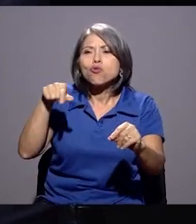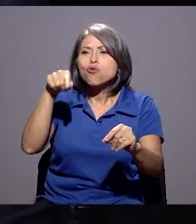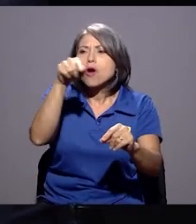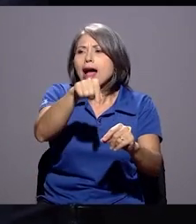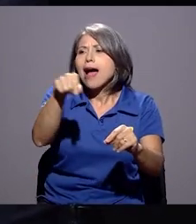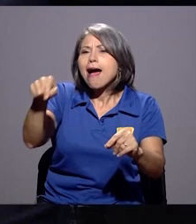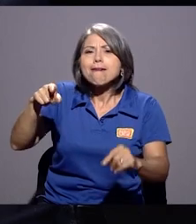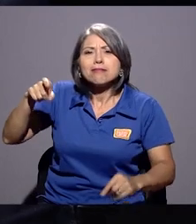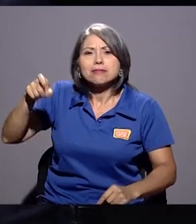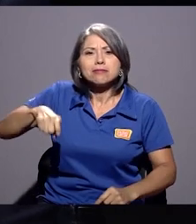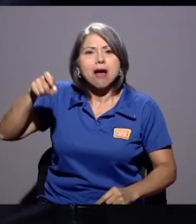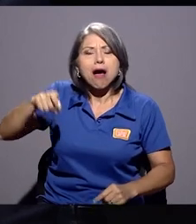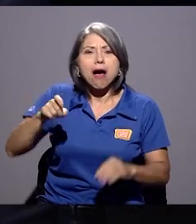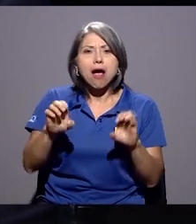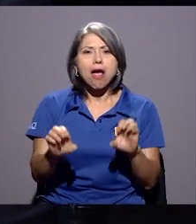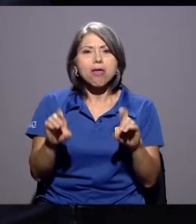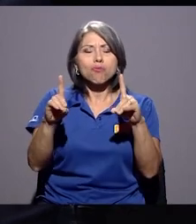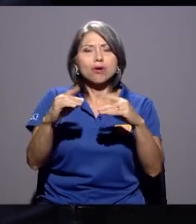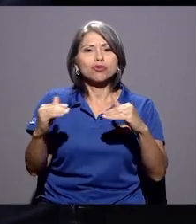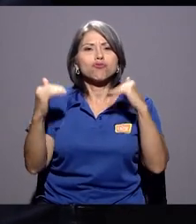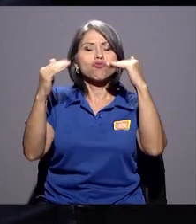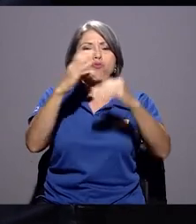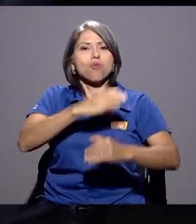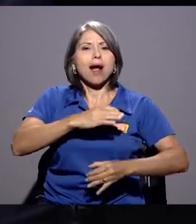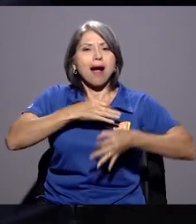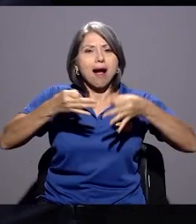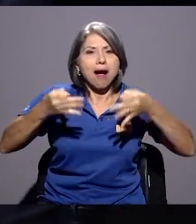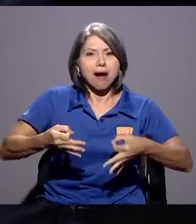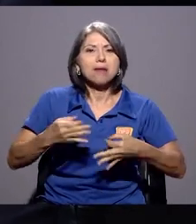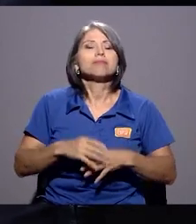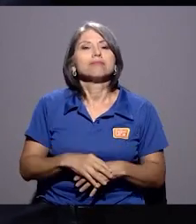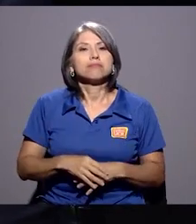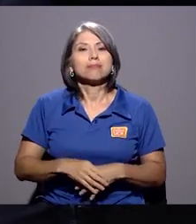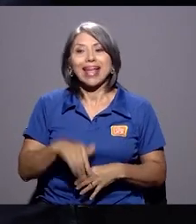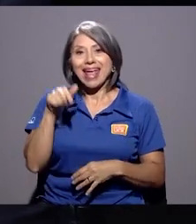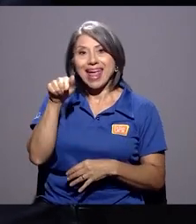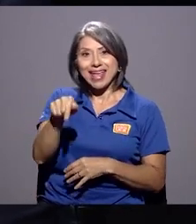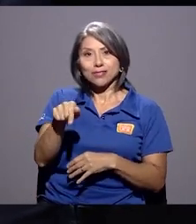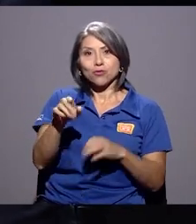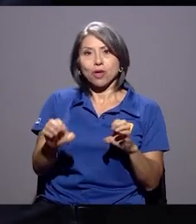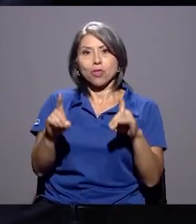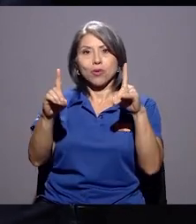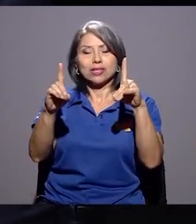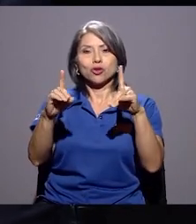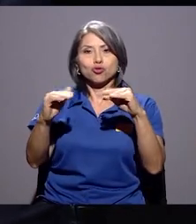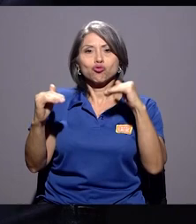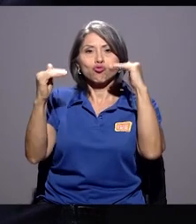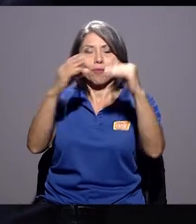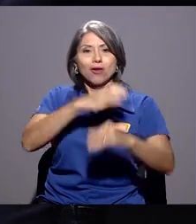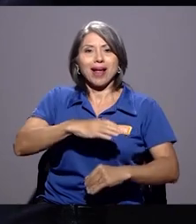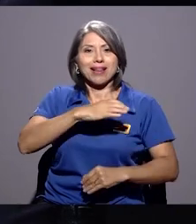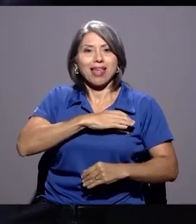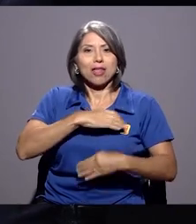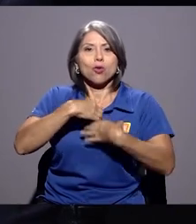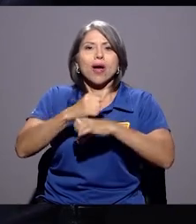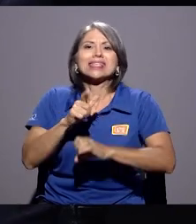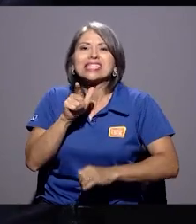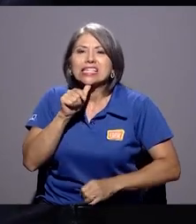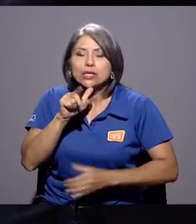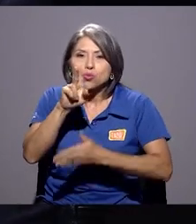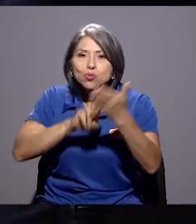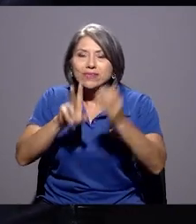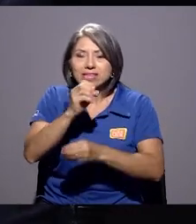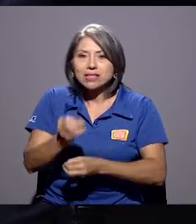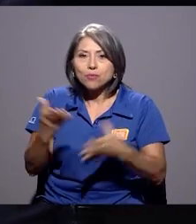país que están urgidas de educación superior de calidad. Y eso, educación superior de calidad, lo hacemos las